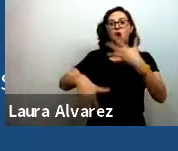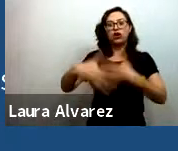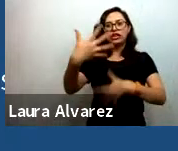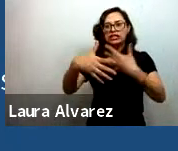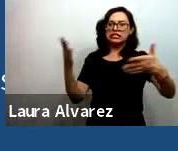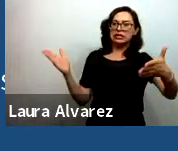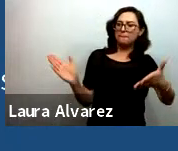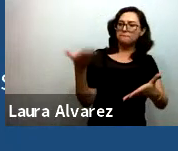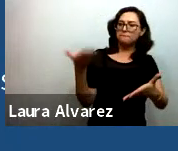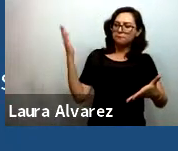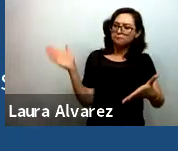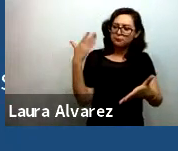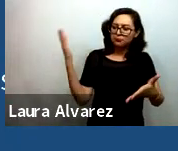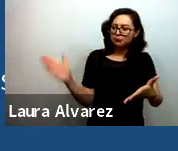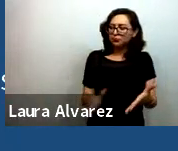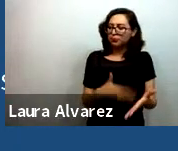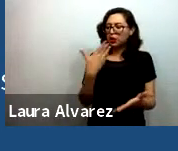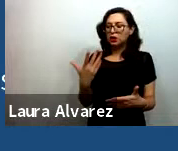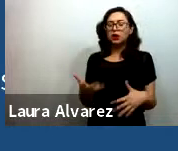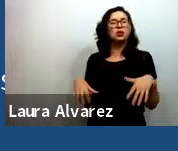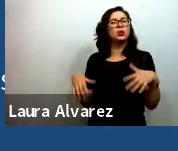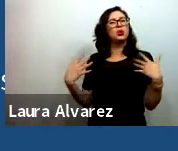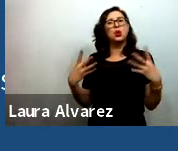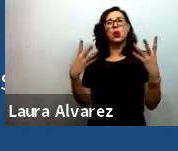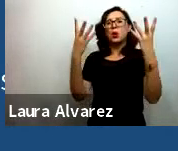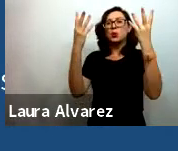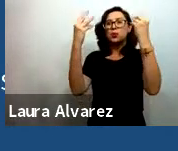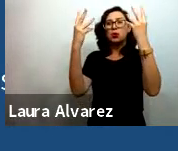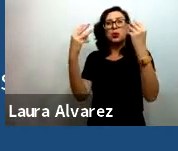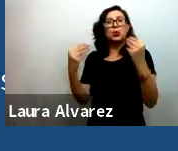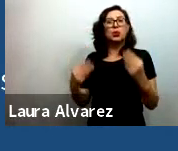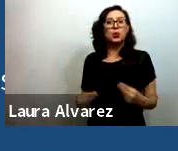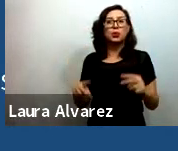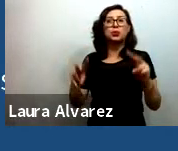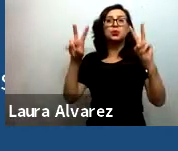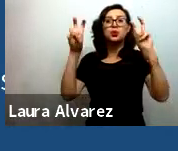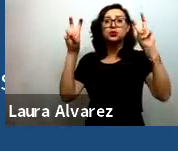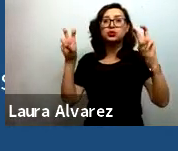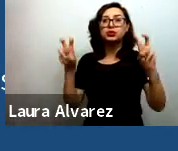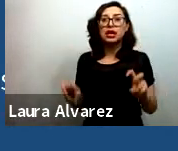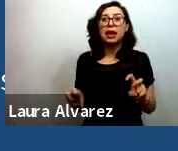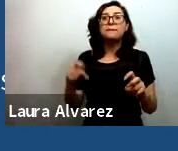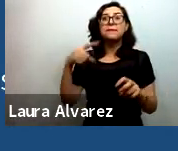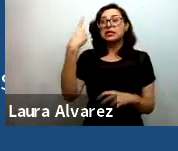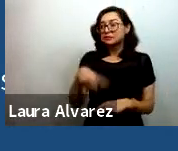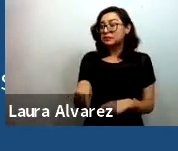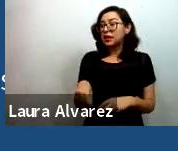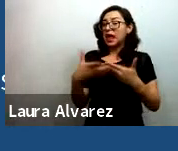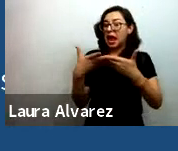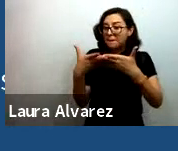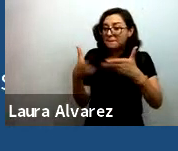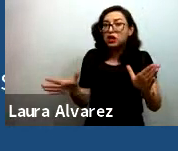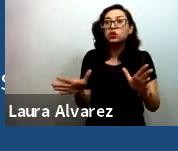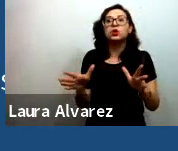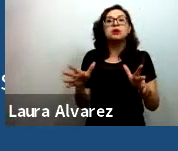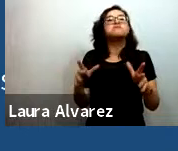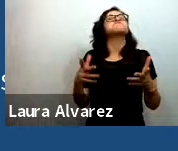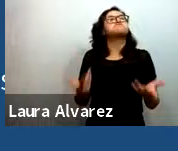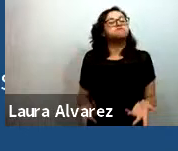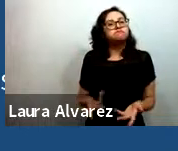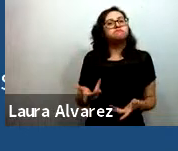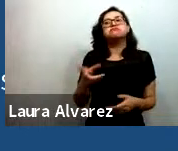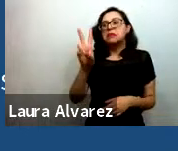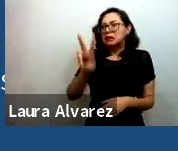muchísimos de los elementos de reapertura en términos muy prácticos, con un